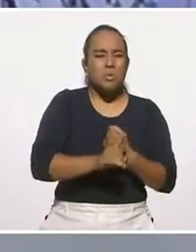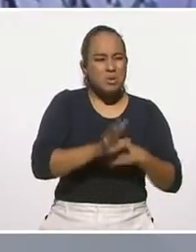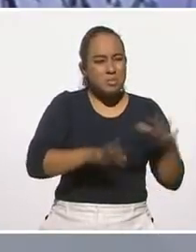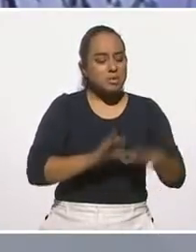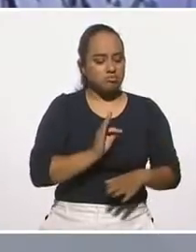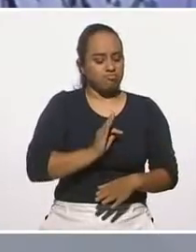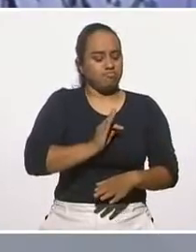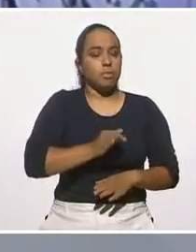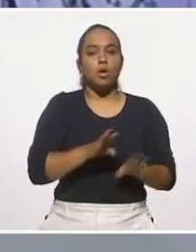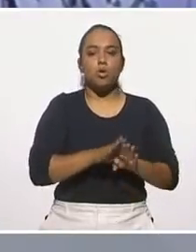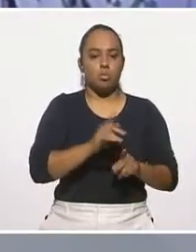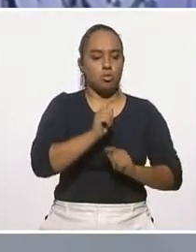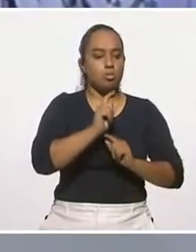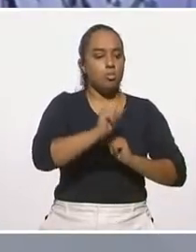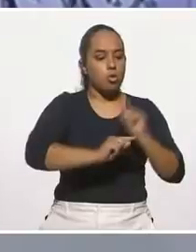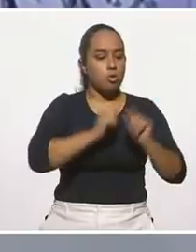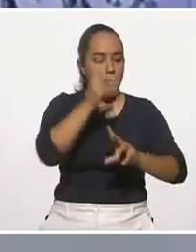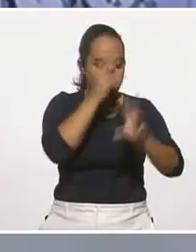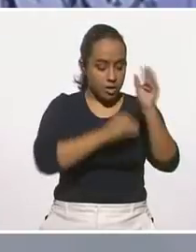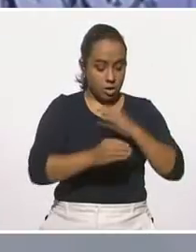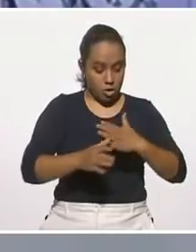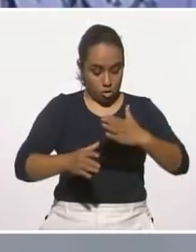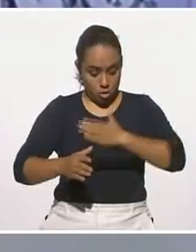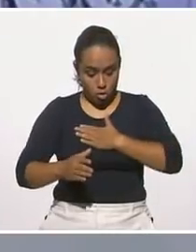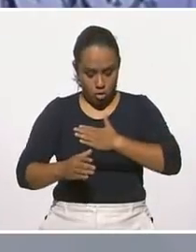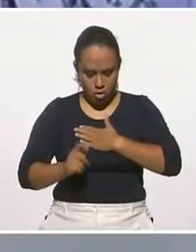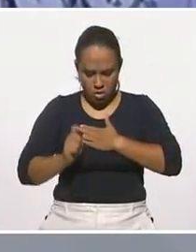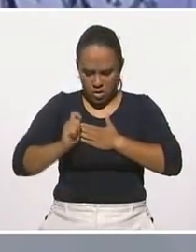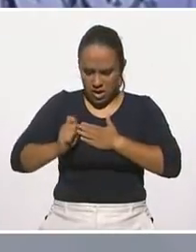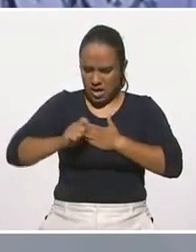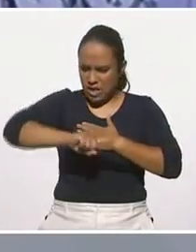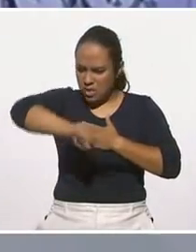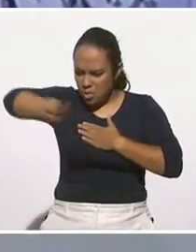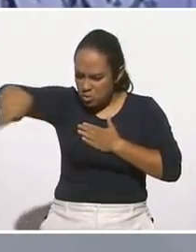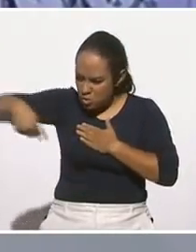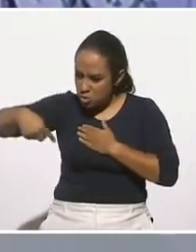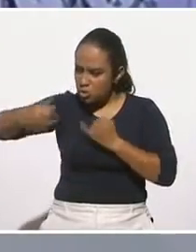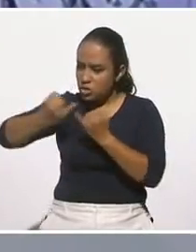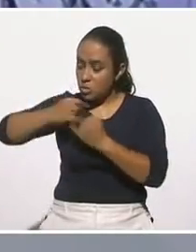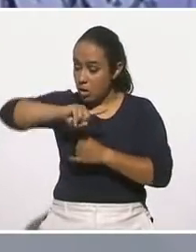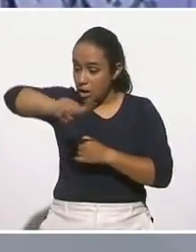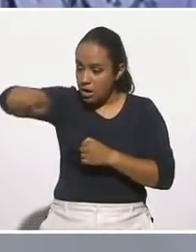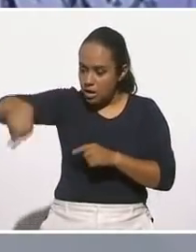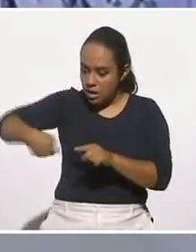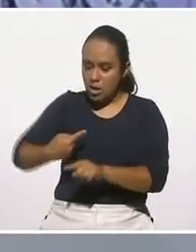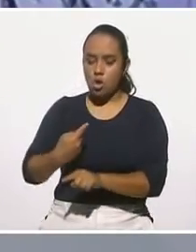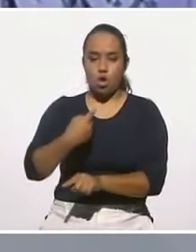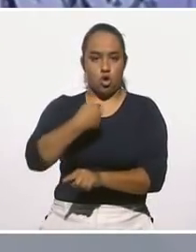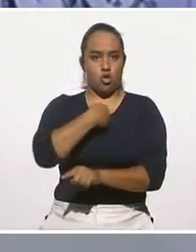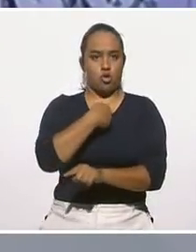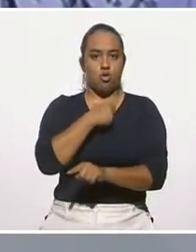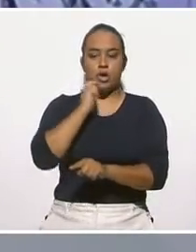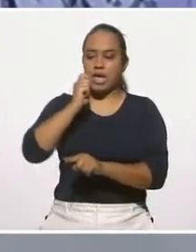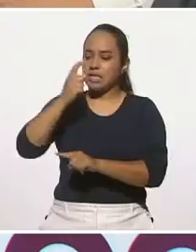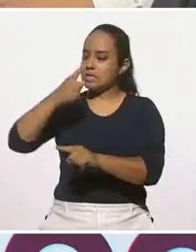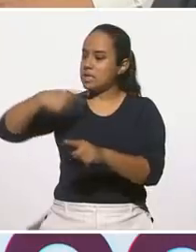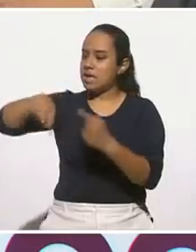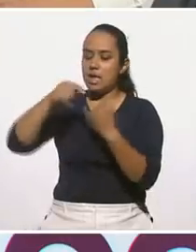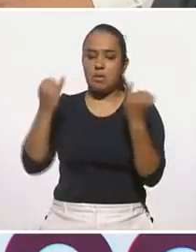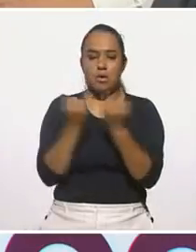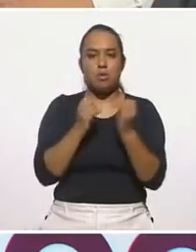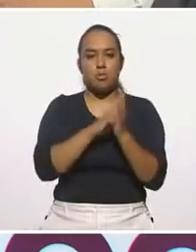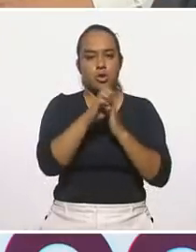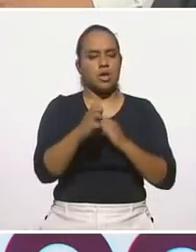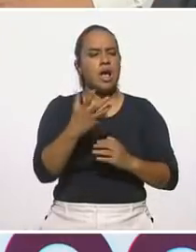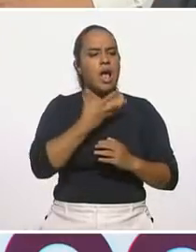un movimiento que va del yo al nosotros y del nosotros al yo. O sea, se tiene que co-construir. Tú puedes tener